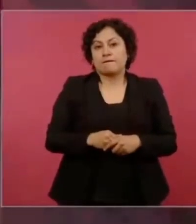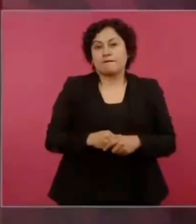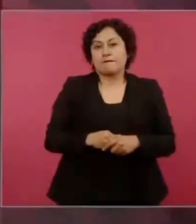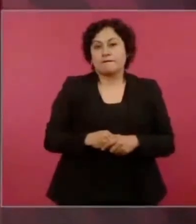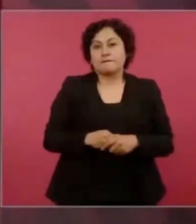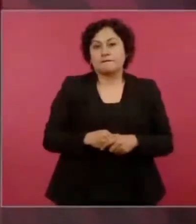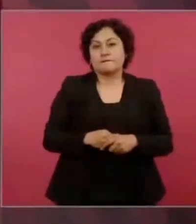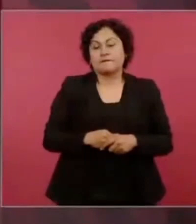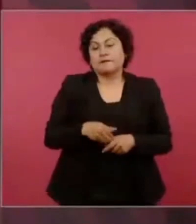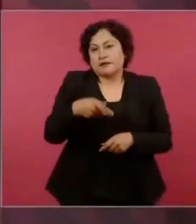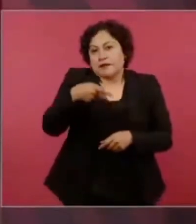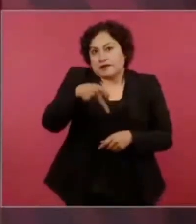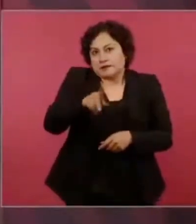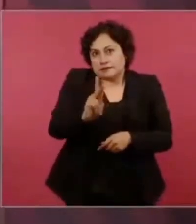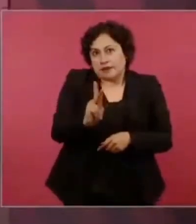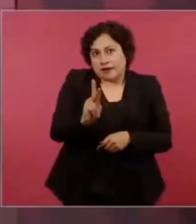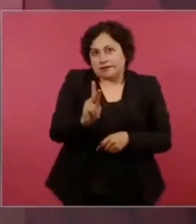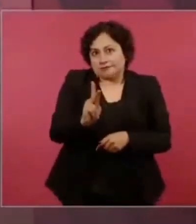que se da la narrativa,